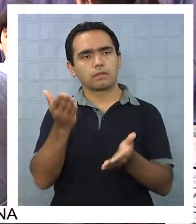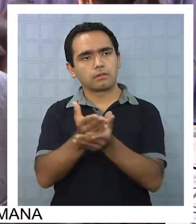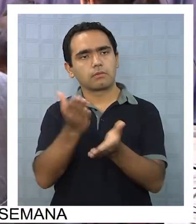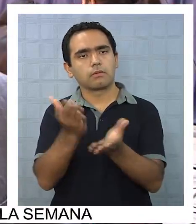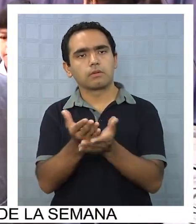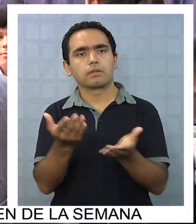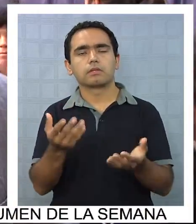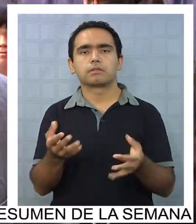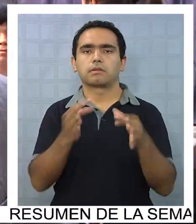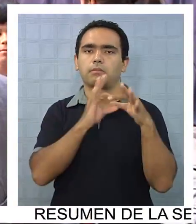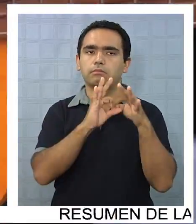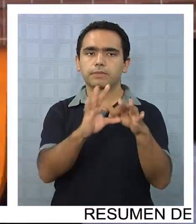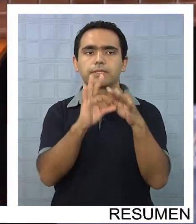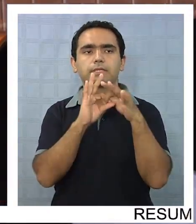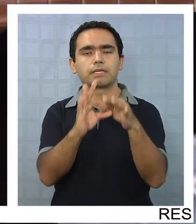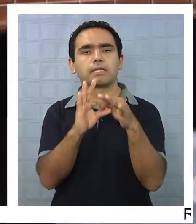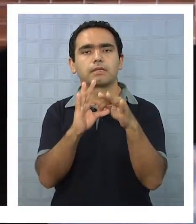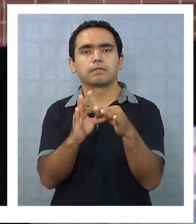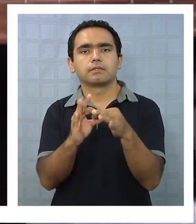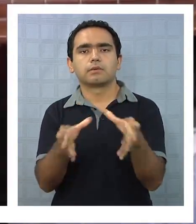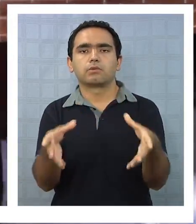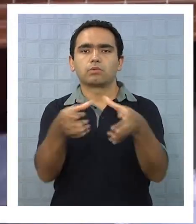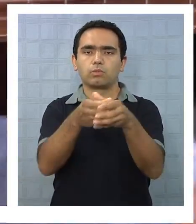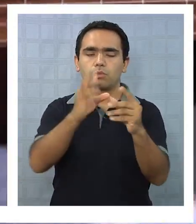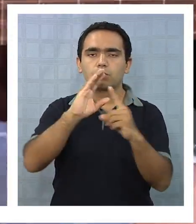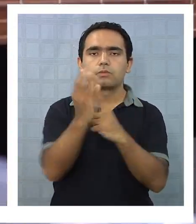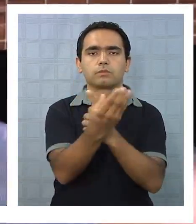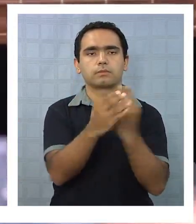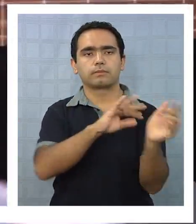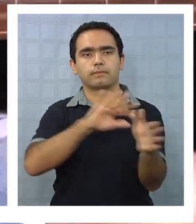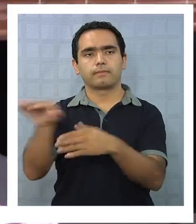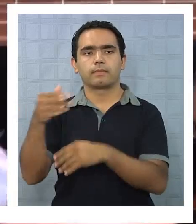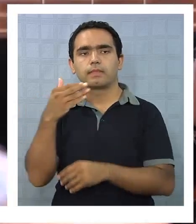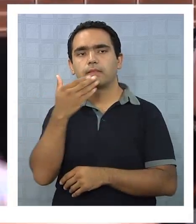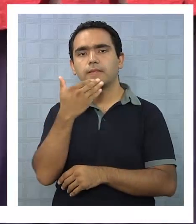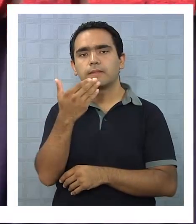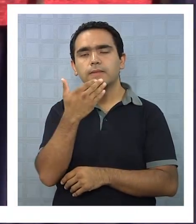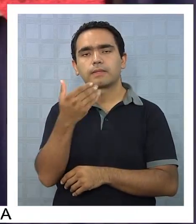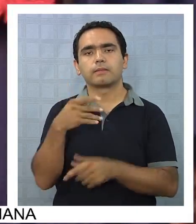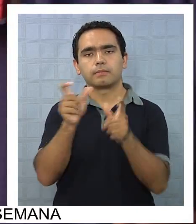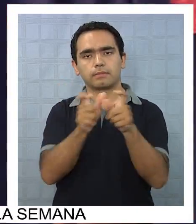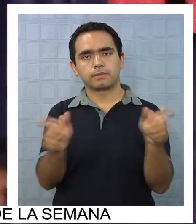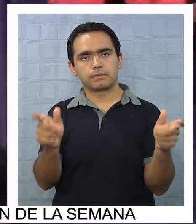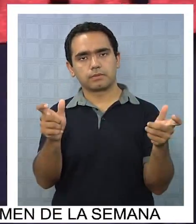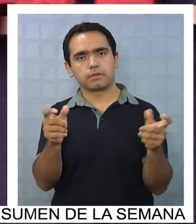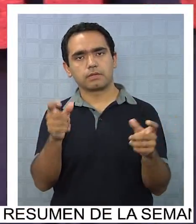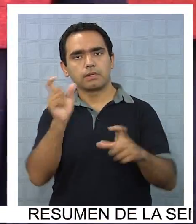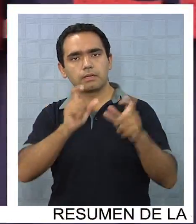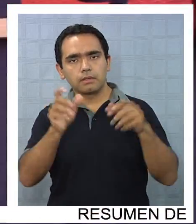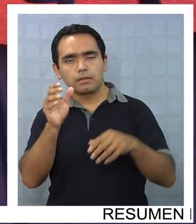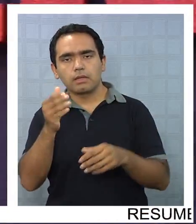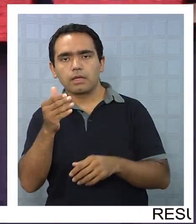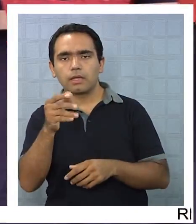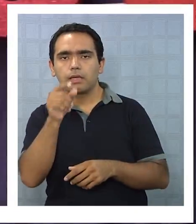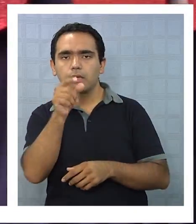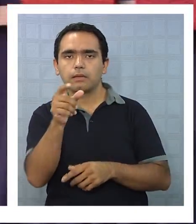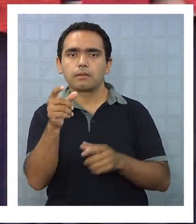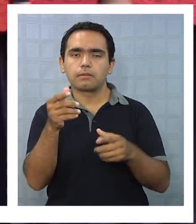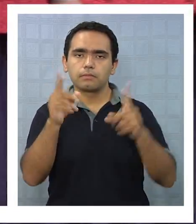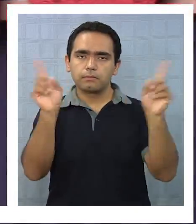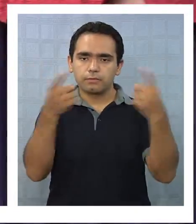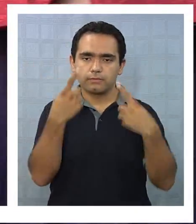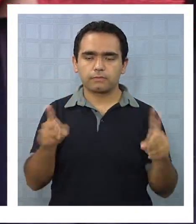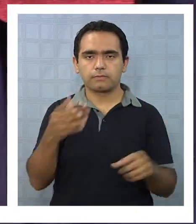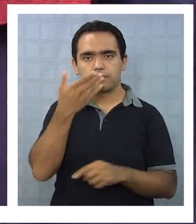que, muy agradecido por el Consejo de la Cultura. Además de los artistas invitados de carácter nacional, en la ocasión